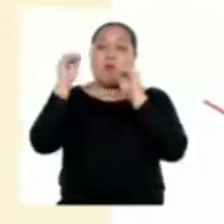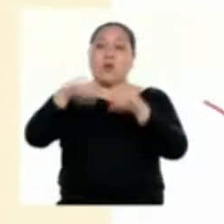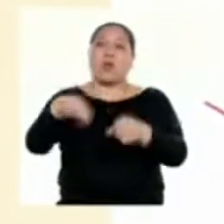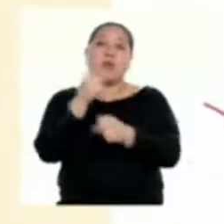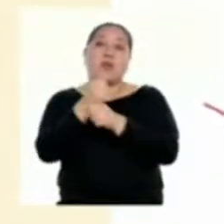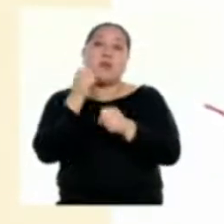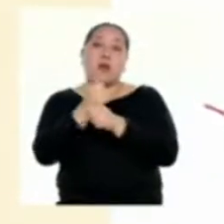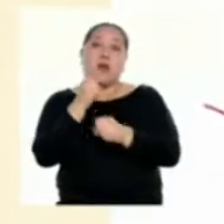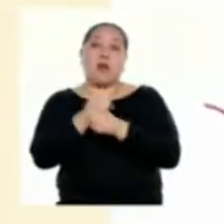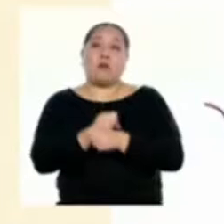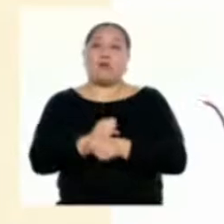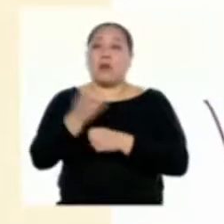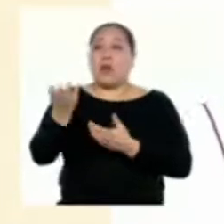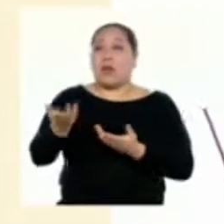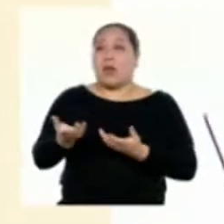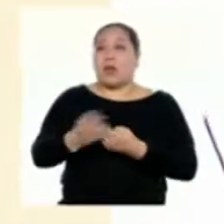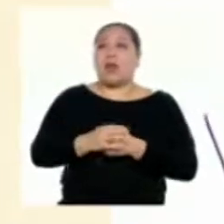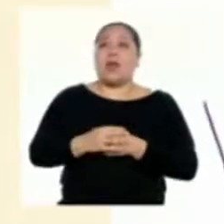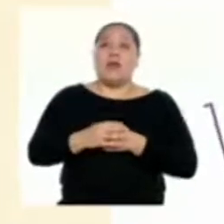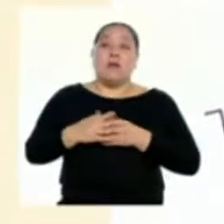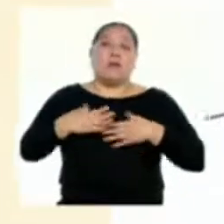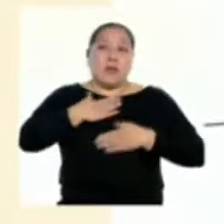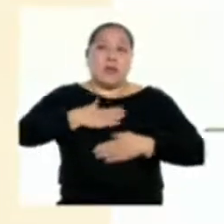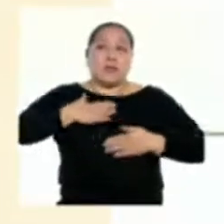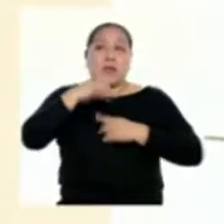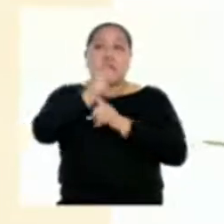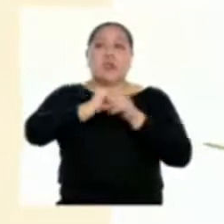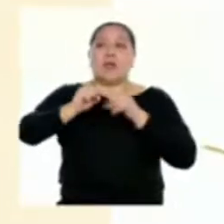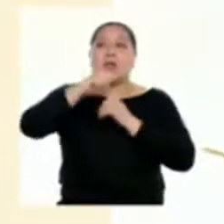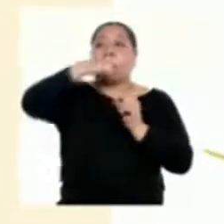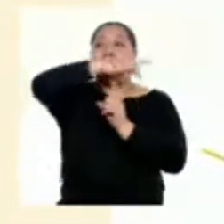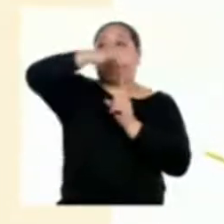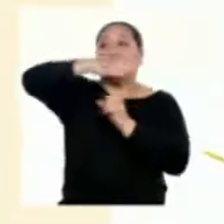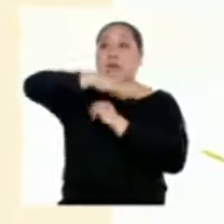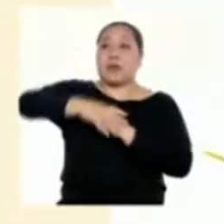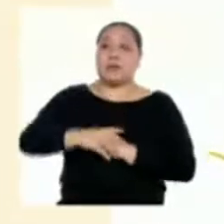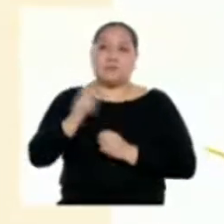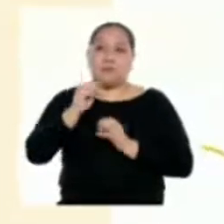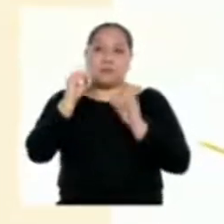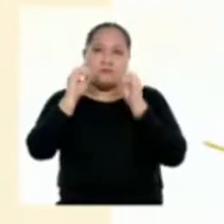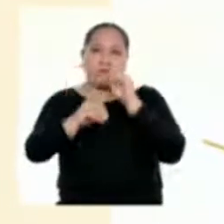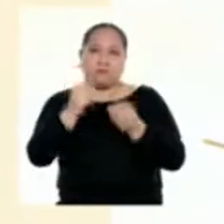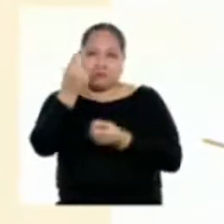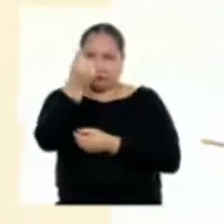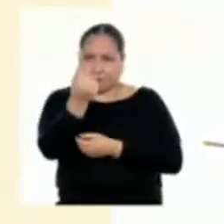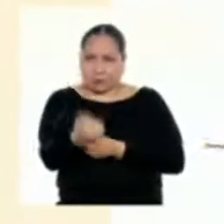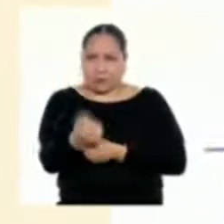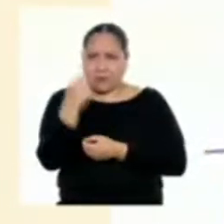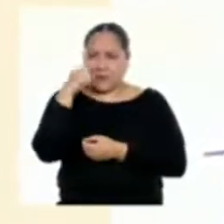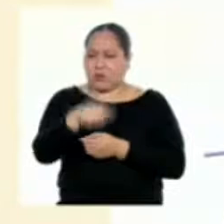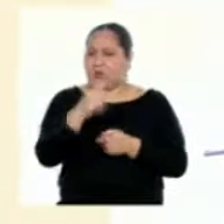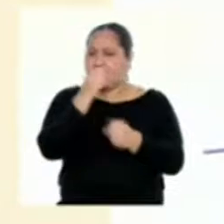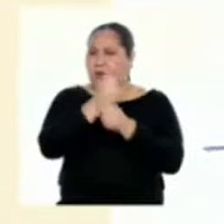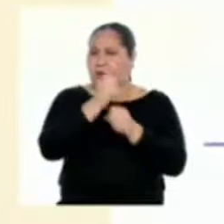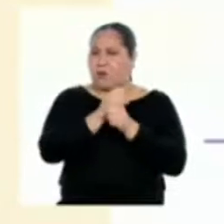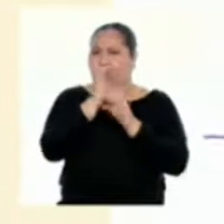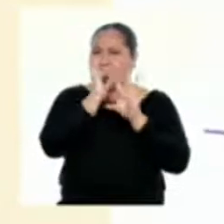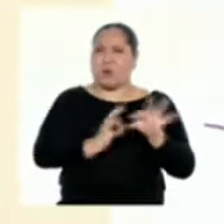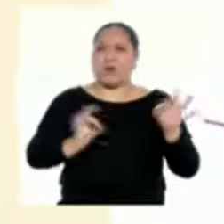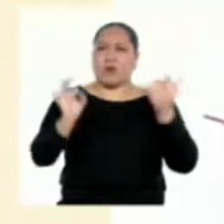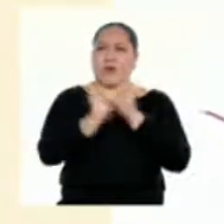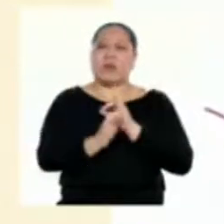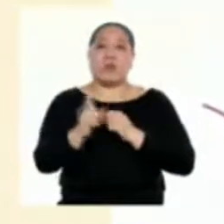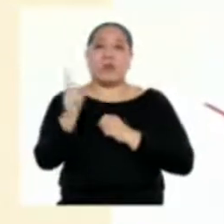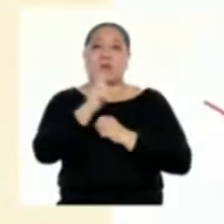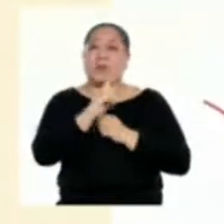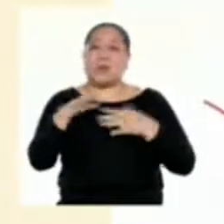y ambiental. Si bien asignar valor monetario a la diversidad biológica es una tarea compleja, no caben dudas acerca del